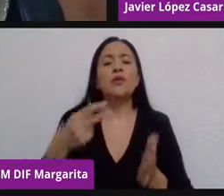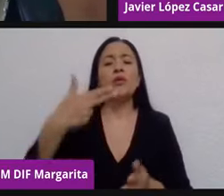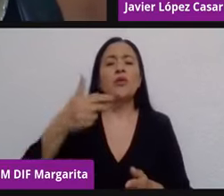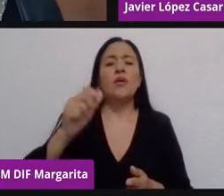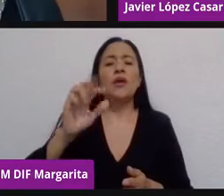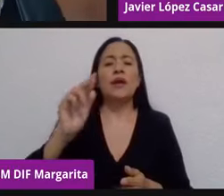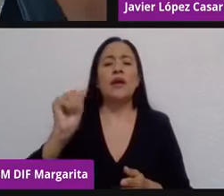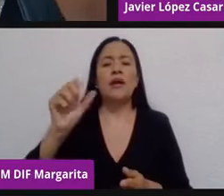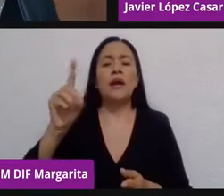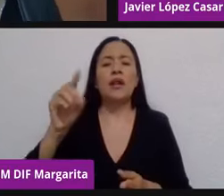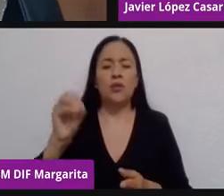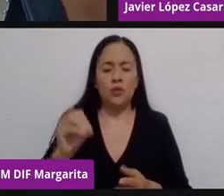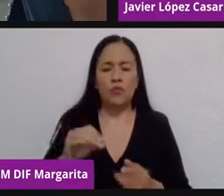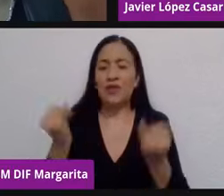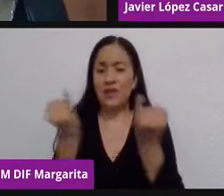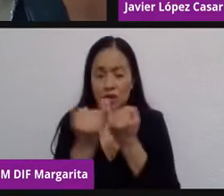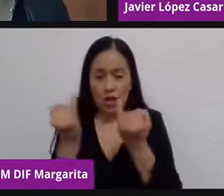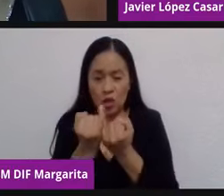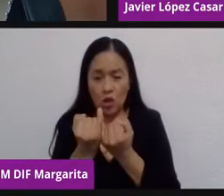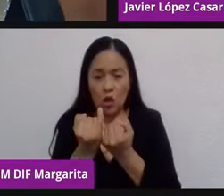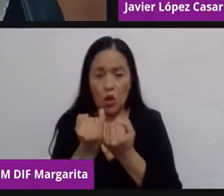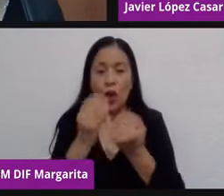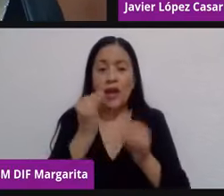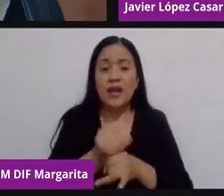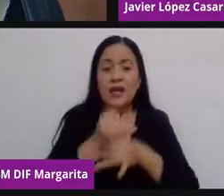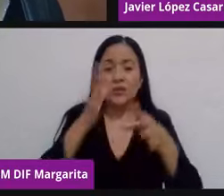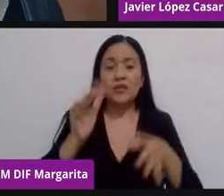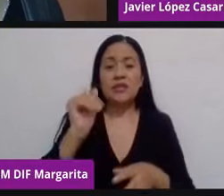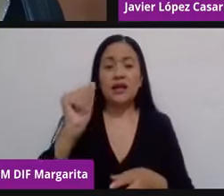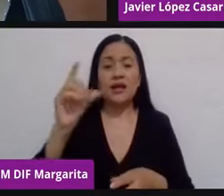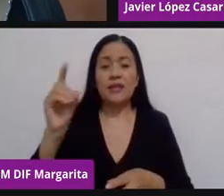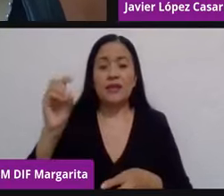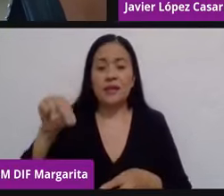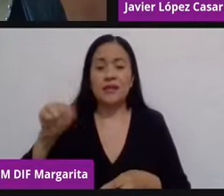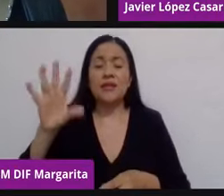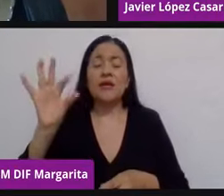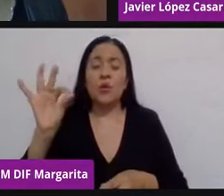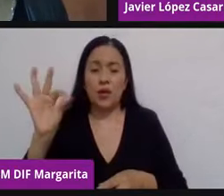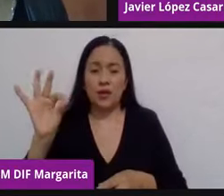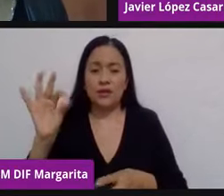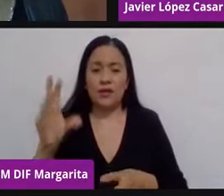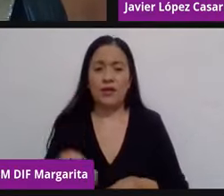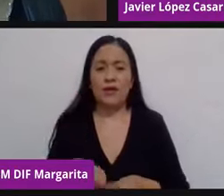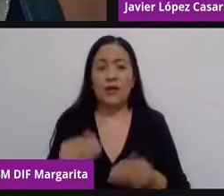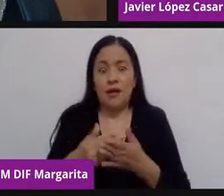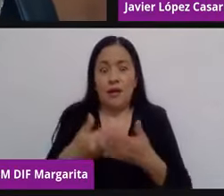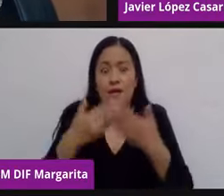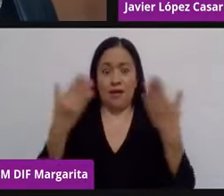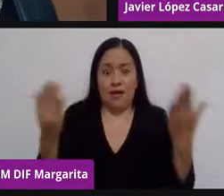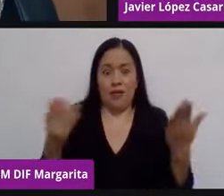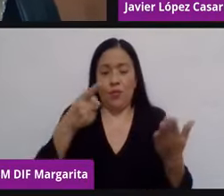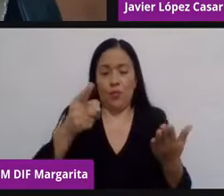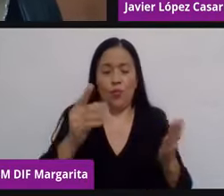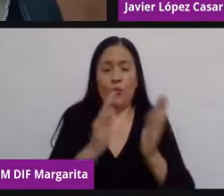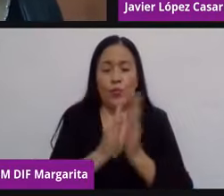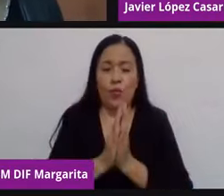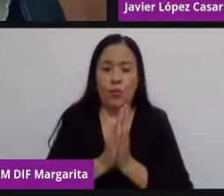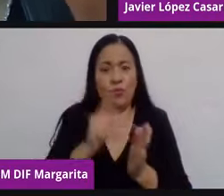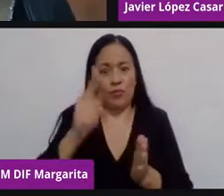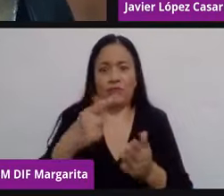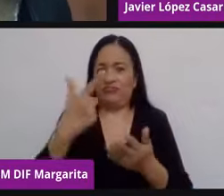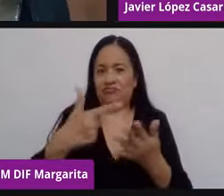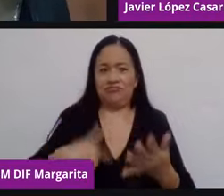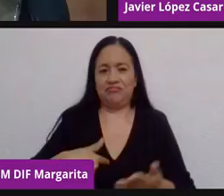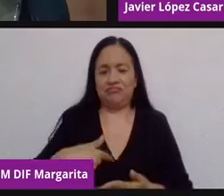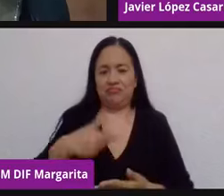ADN 40, Así Amanece, con Leonardo Curcio. Doctor, que nos agarre en la plataforma porque tanto talento